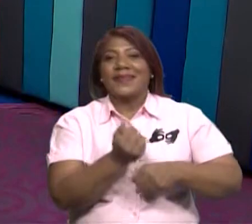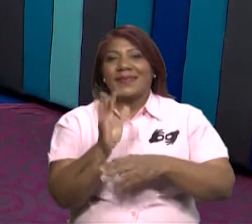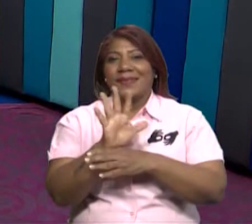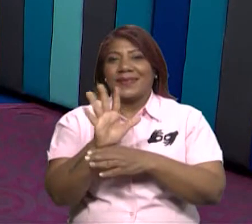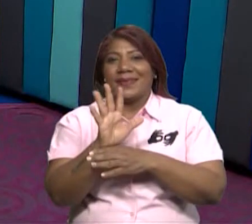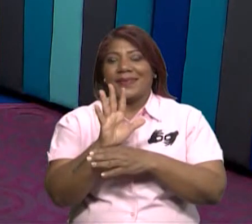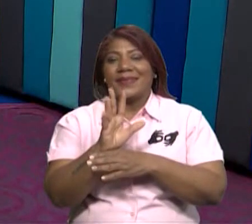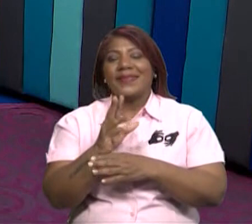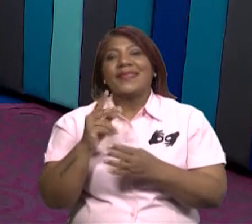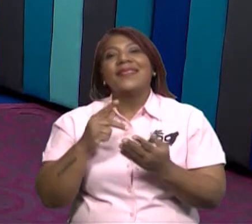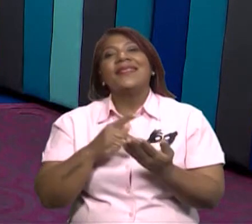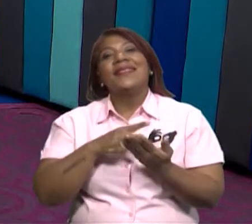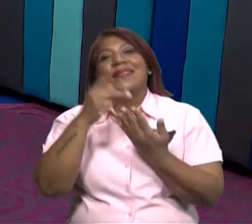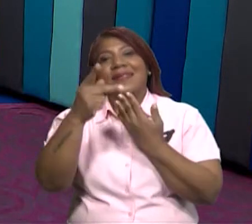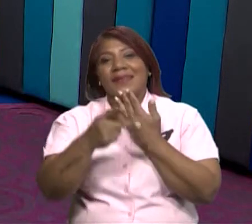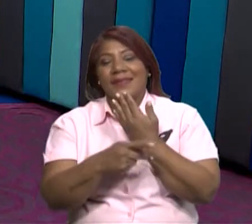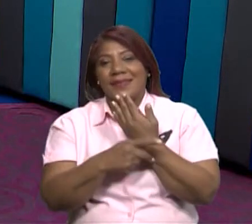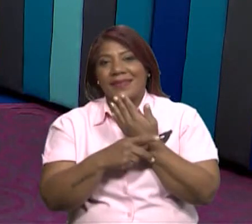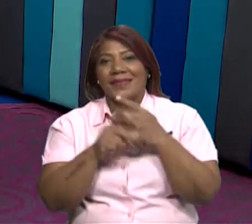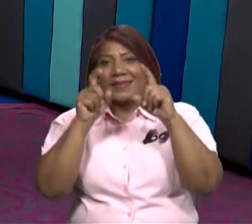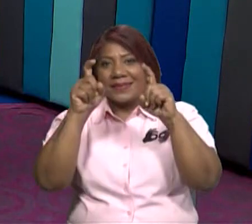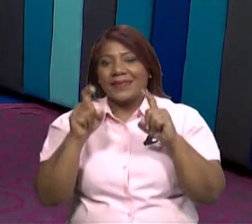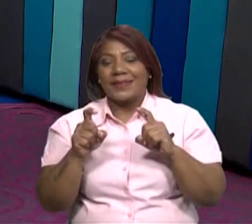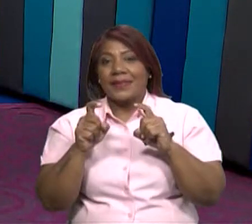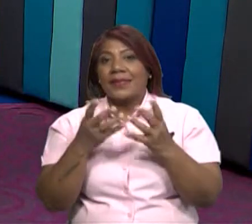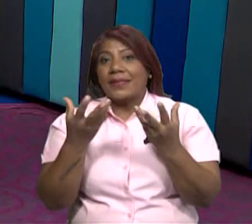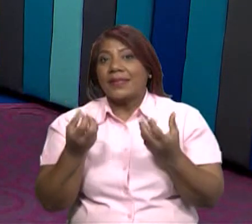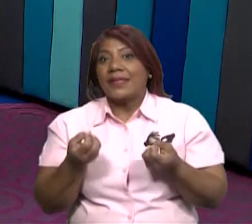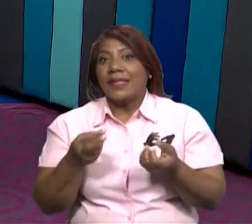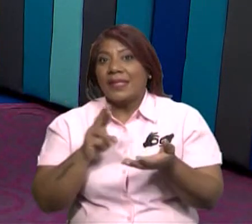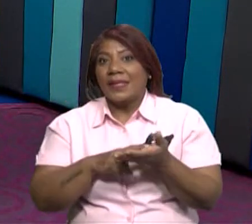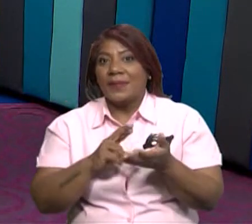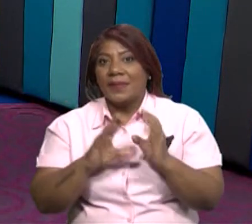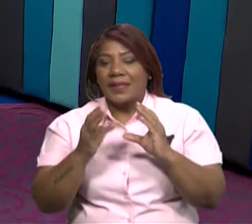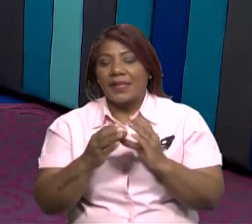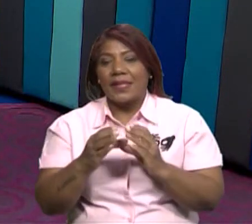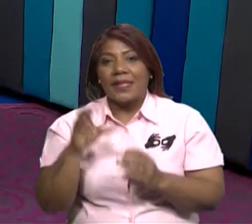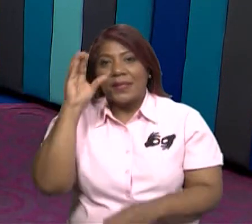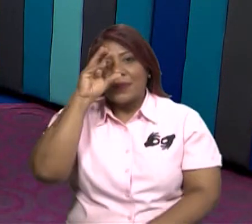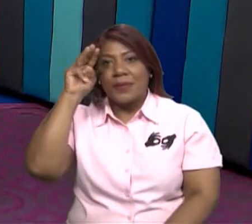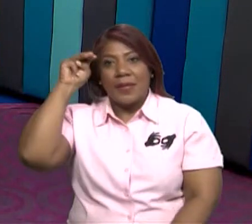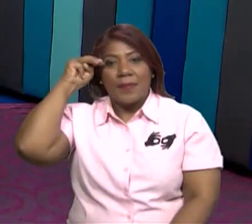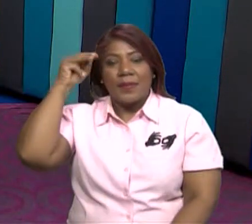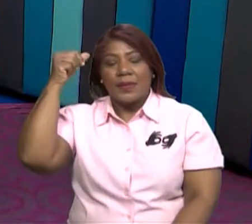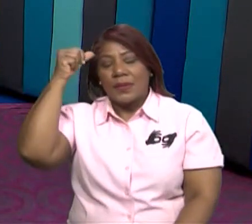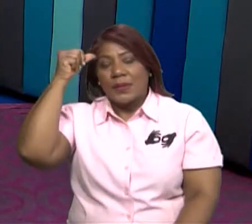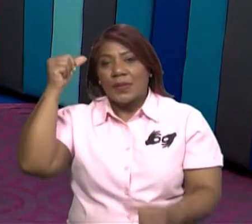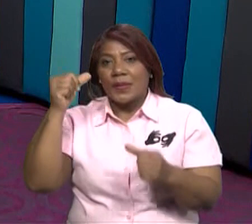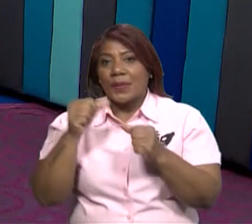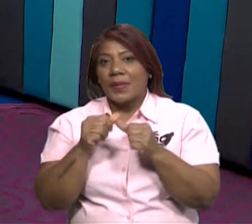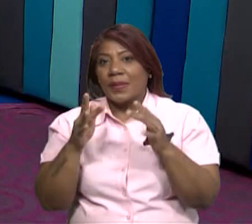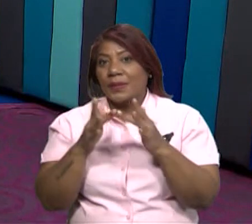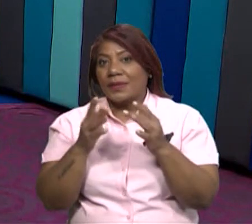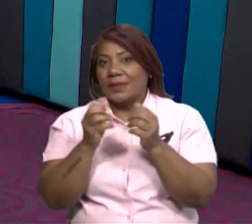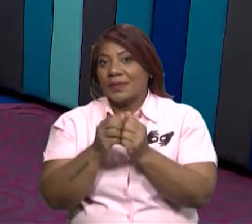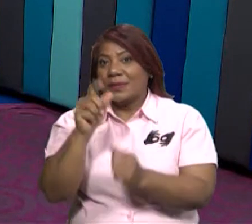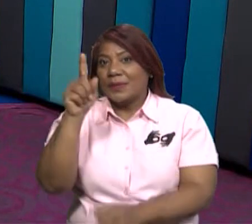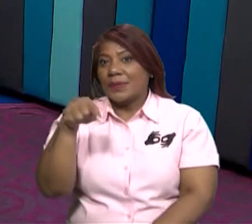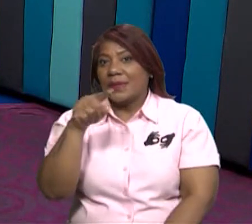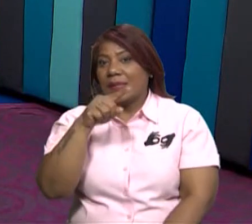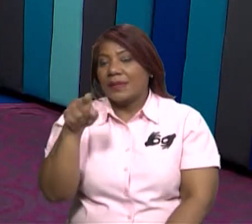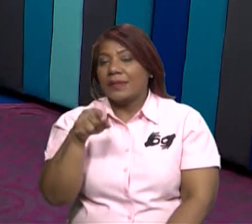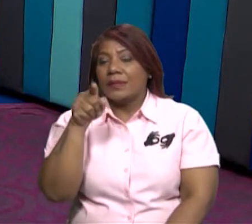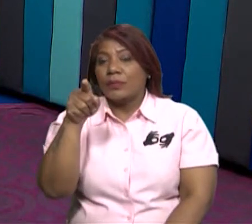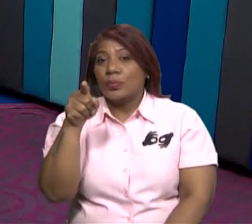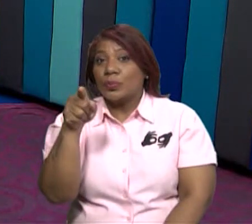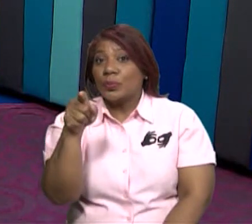proyecto educativo. Y si quieres revivir esta clase, puedes verla por la aplicación de Mexico Gold. Y recuerda, conéctate con la estrella. Me